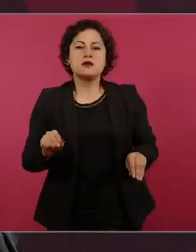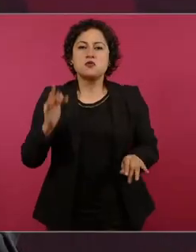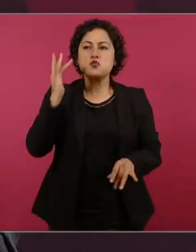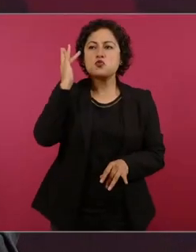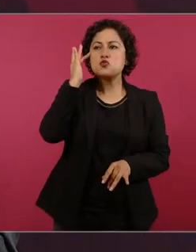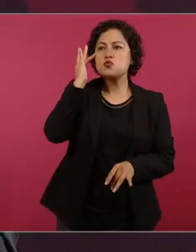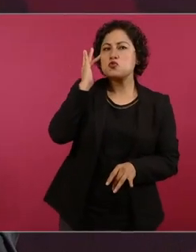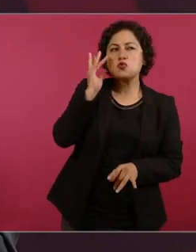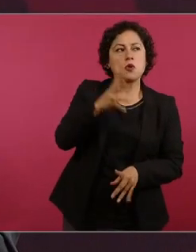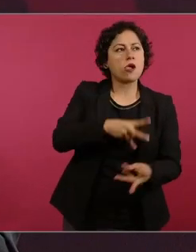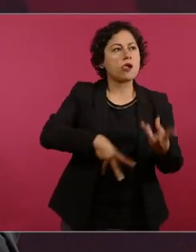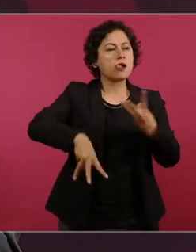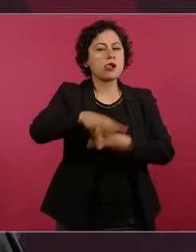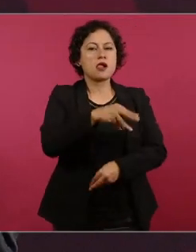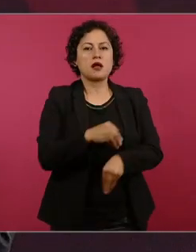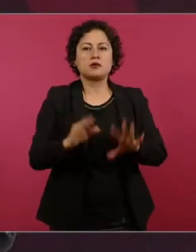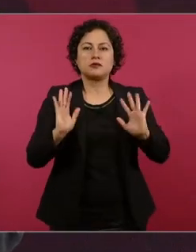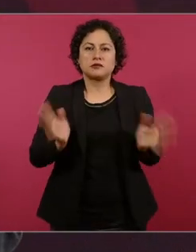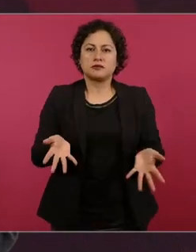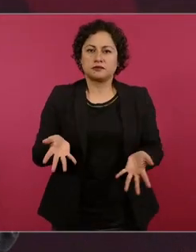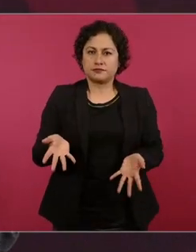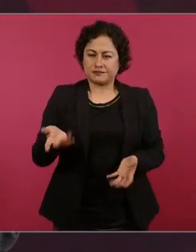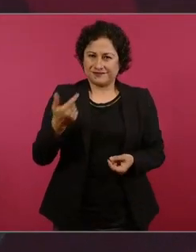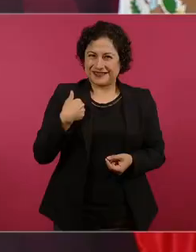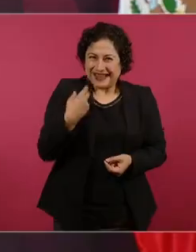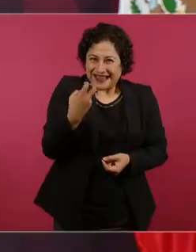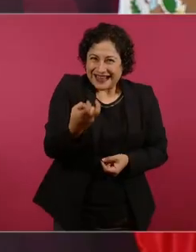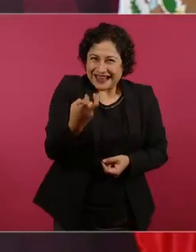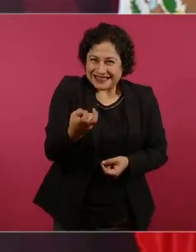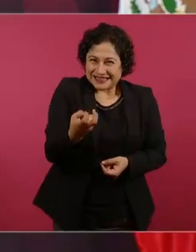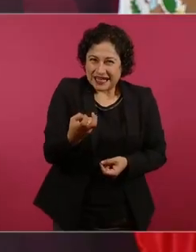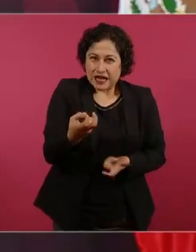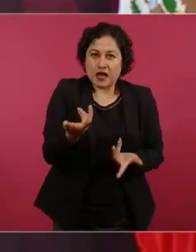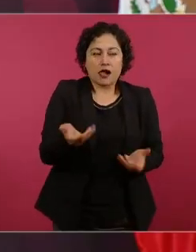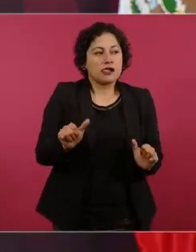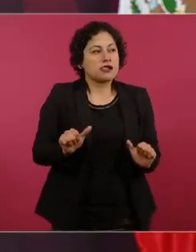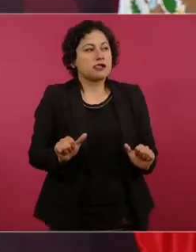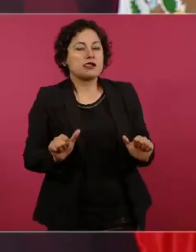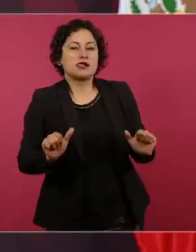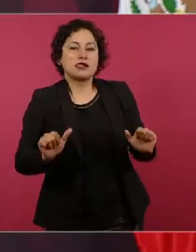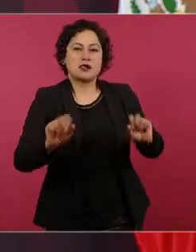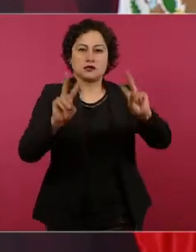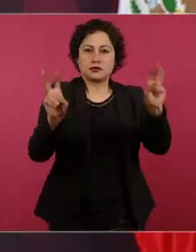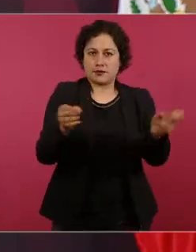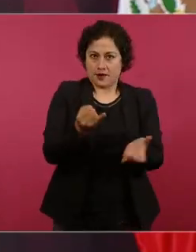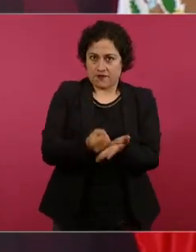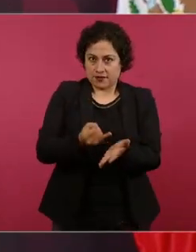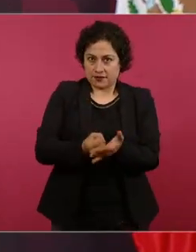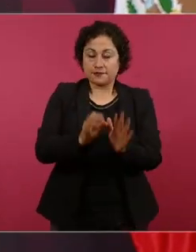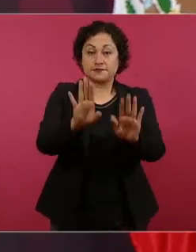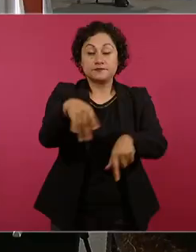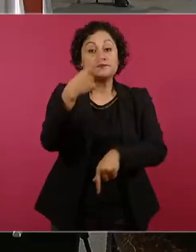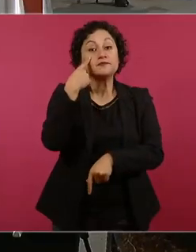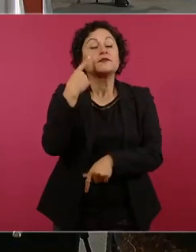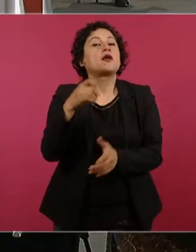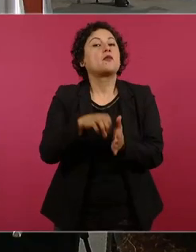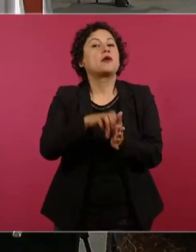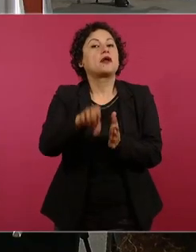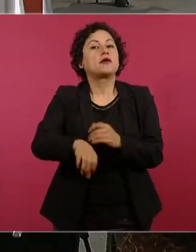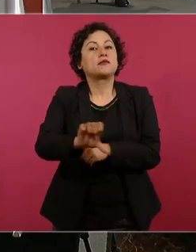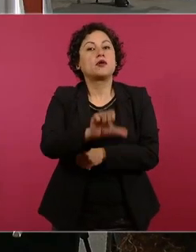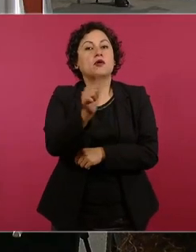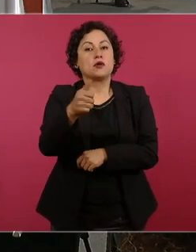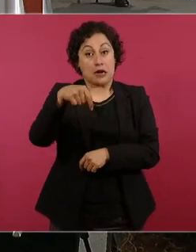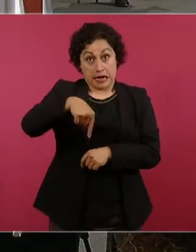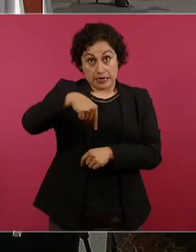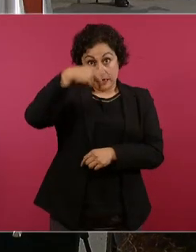decisiones o privilegios fiscales por ejemplo México era el único país en donde no